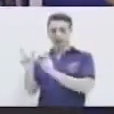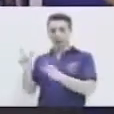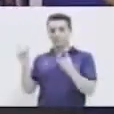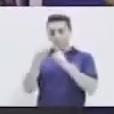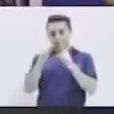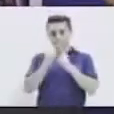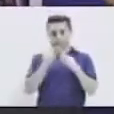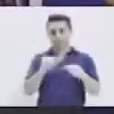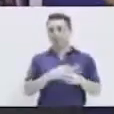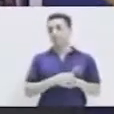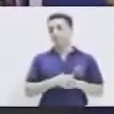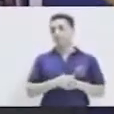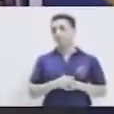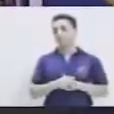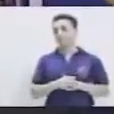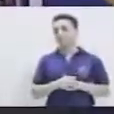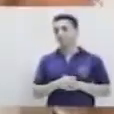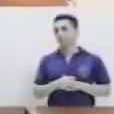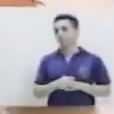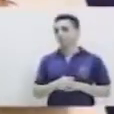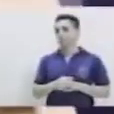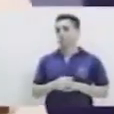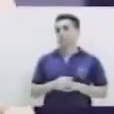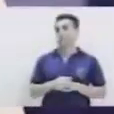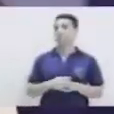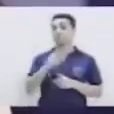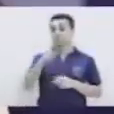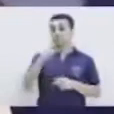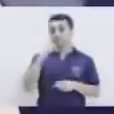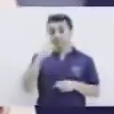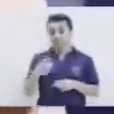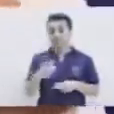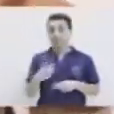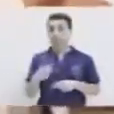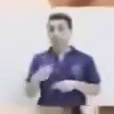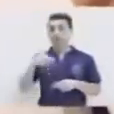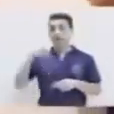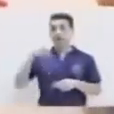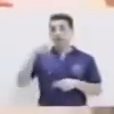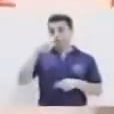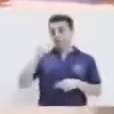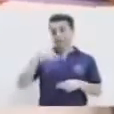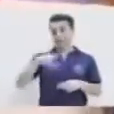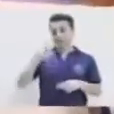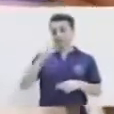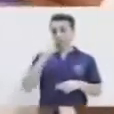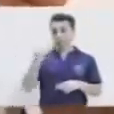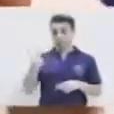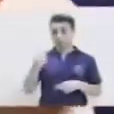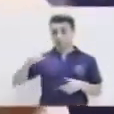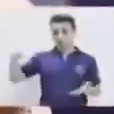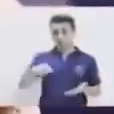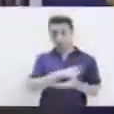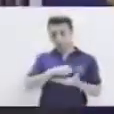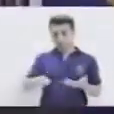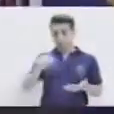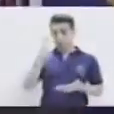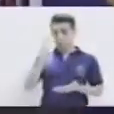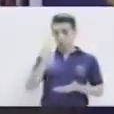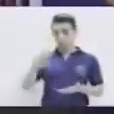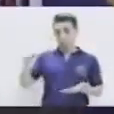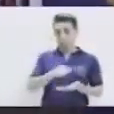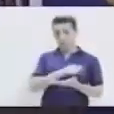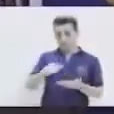de P-L. ¿Sí? Y dice, si pancha, plancha, con cuatro planchas, ¿con cuántas planchas,